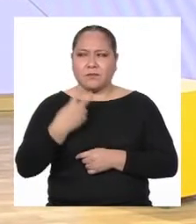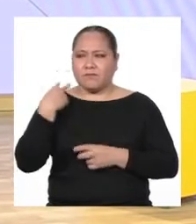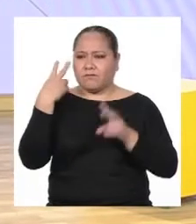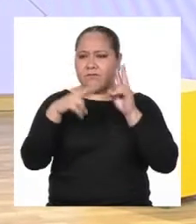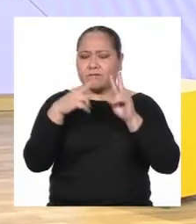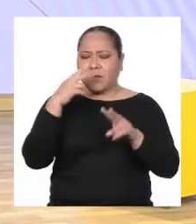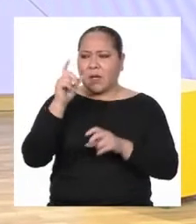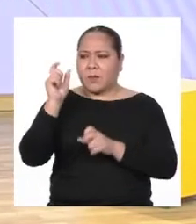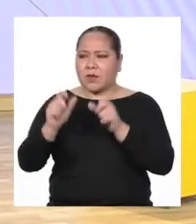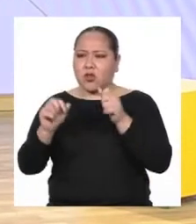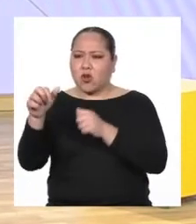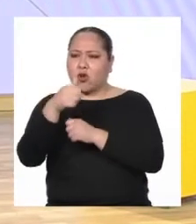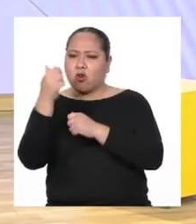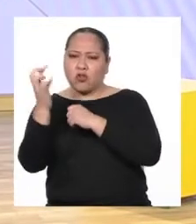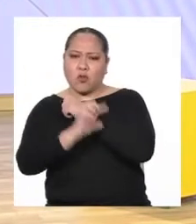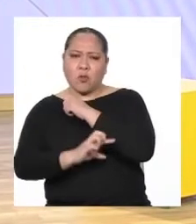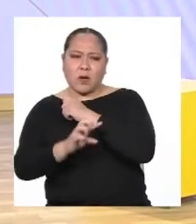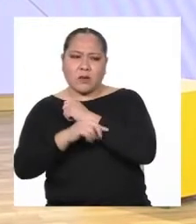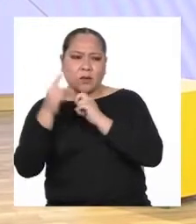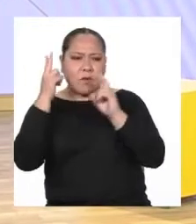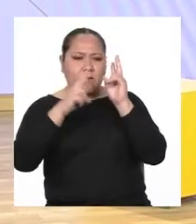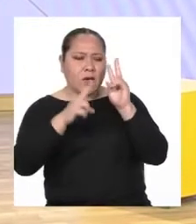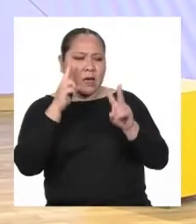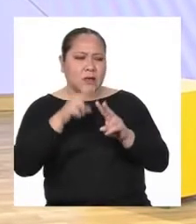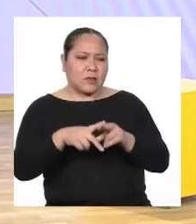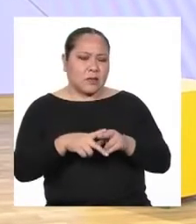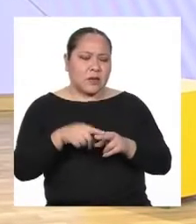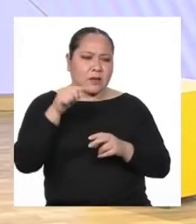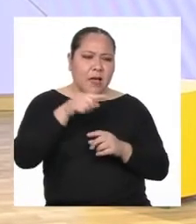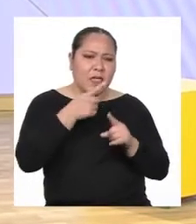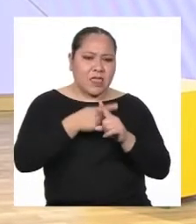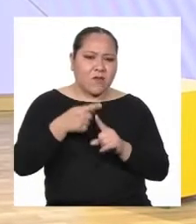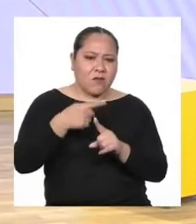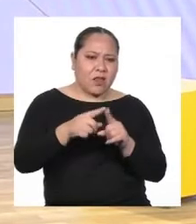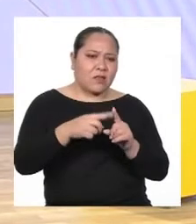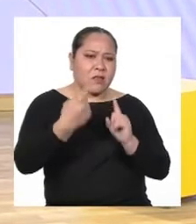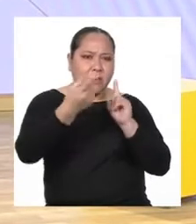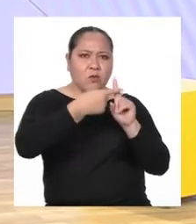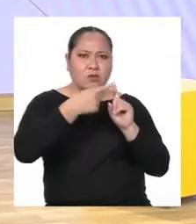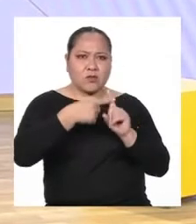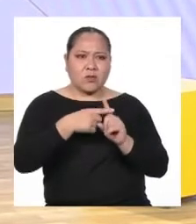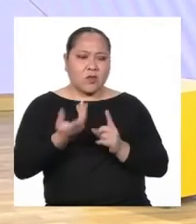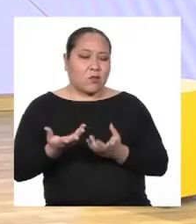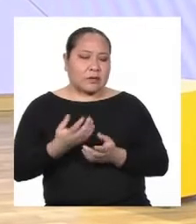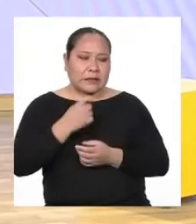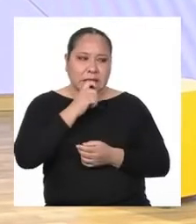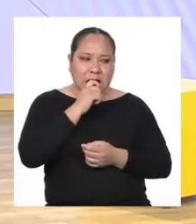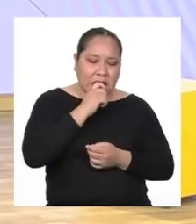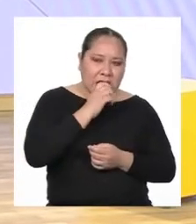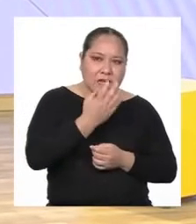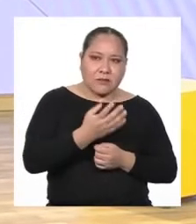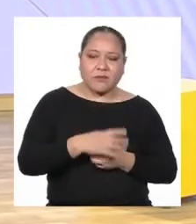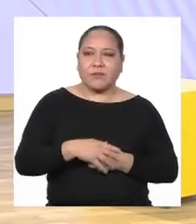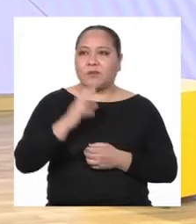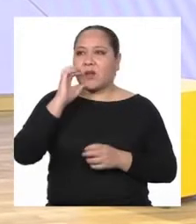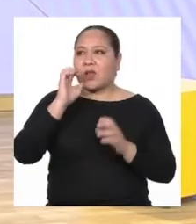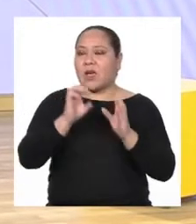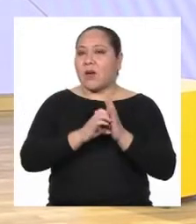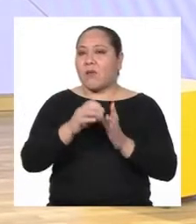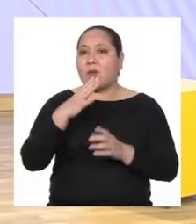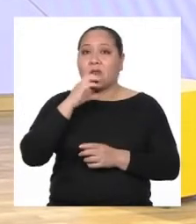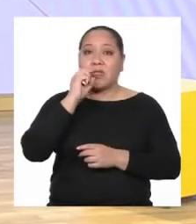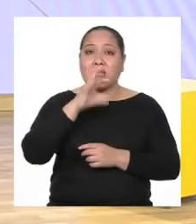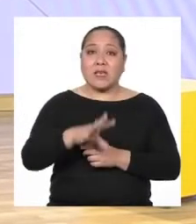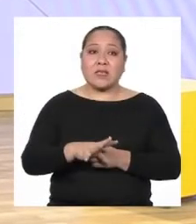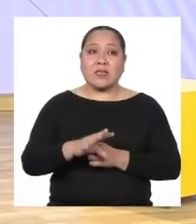otros países Resaltan nuestra diversidad como algo positivo Casi envidiable Como por ejemplo, hablan de